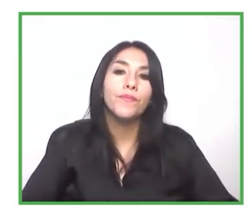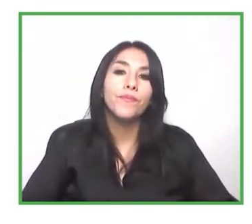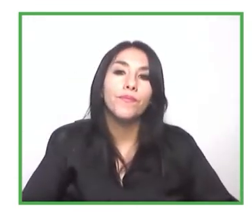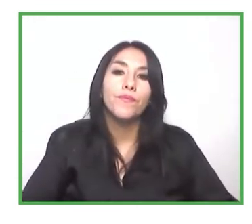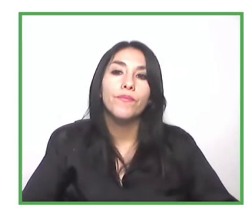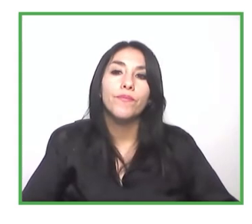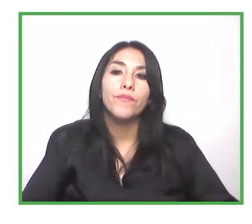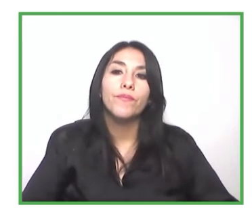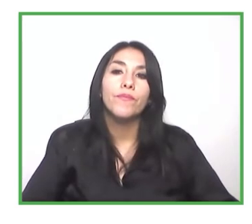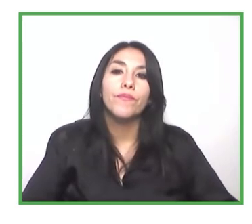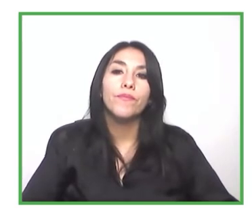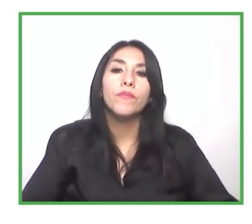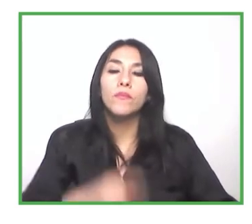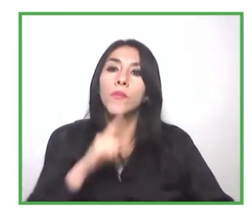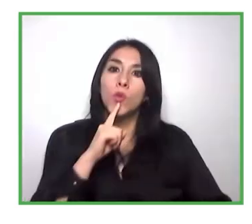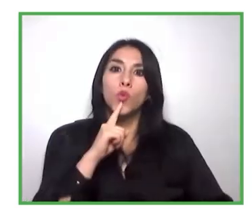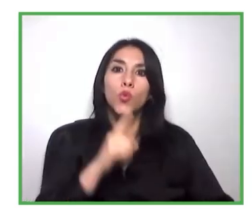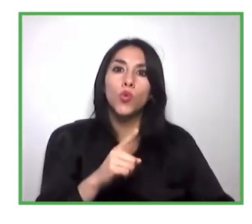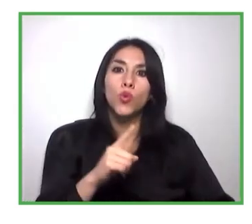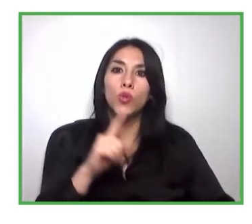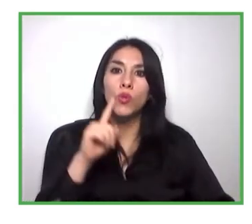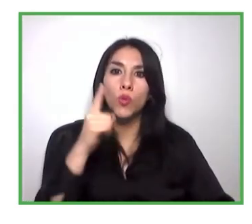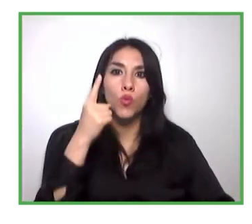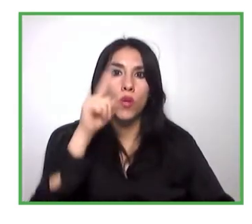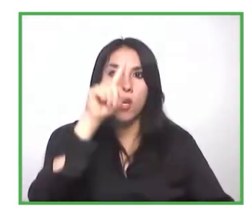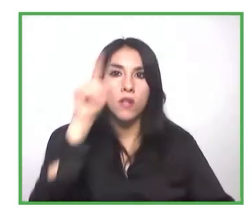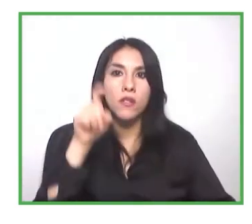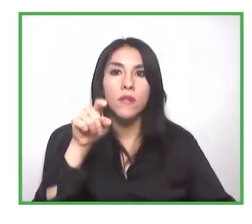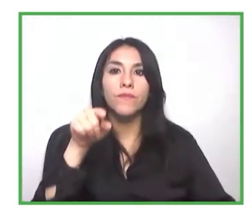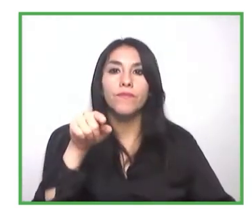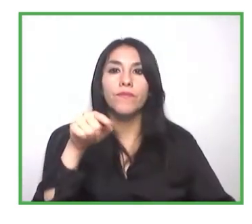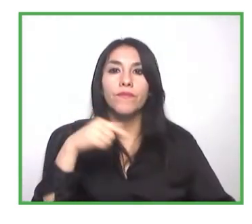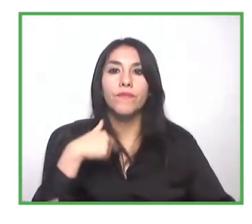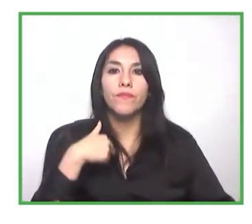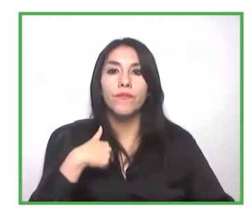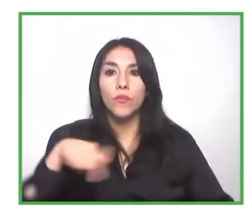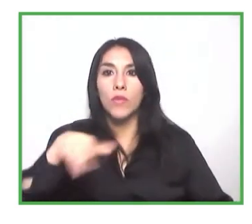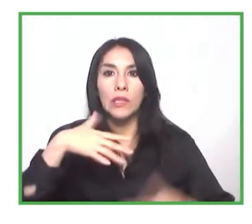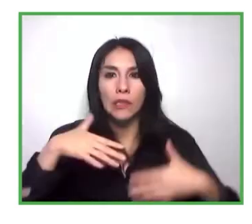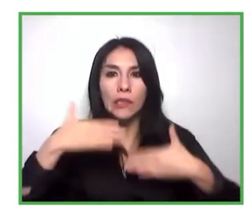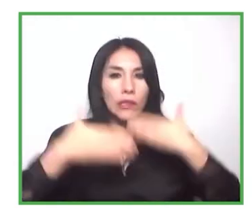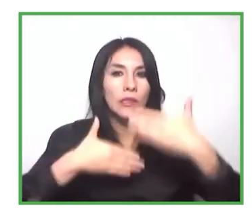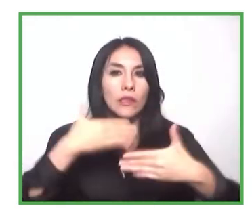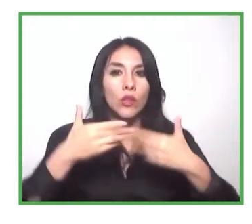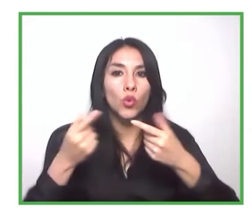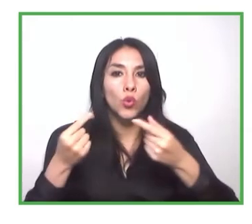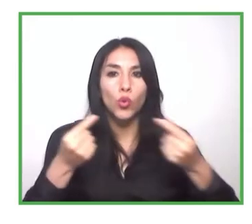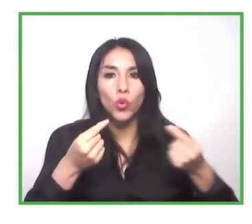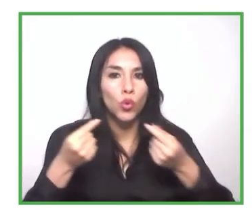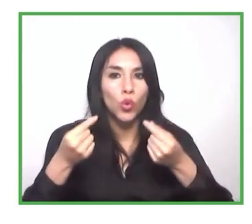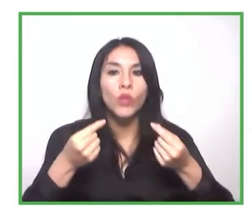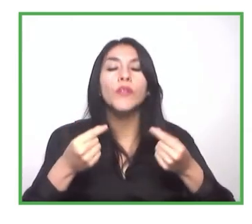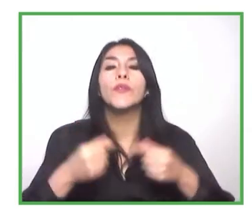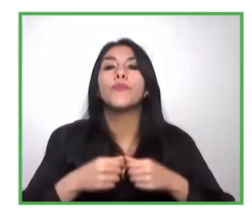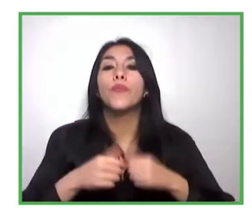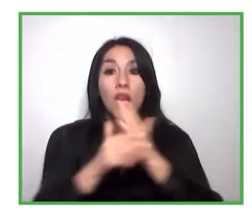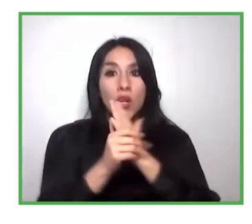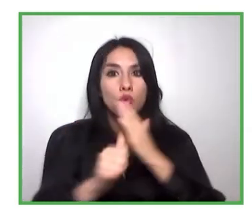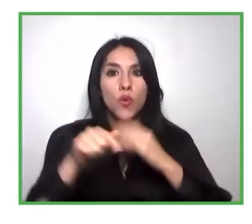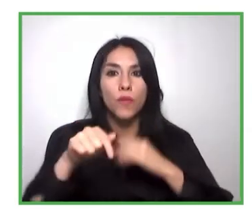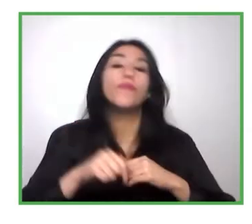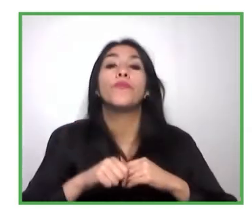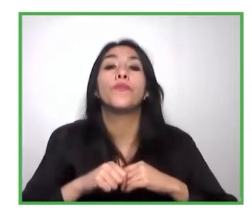dejar capacidad instalada en las organizaciones. ¿Y qué significa dejar capacidad instalada? Es